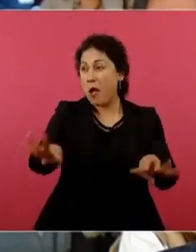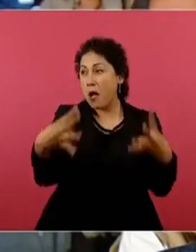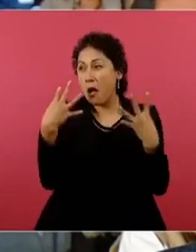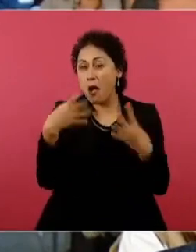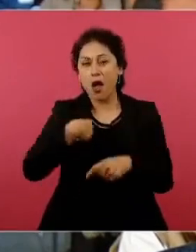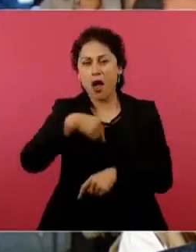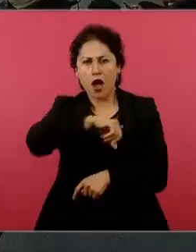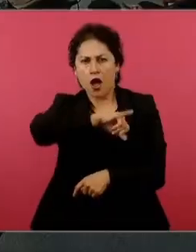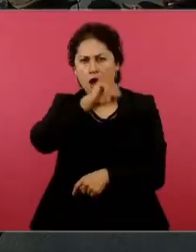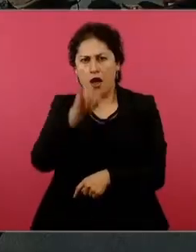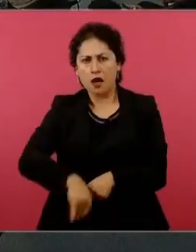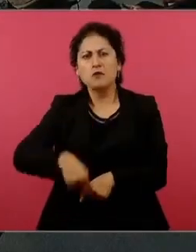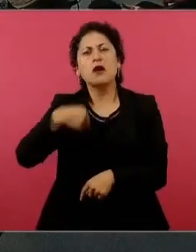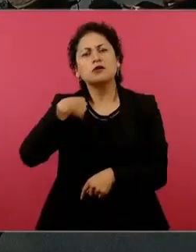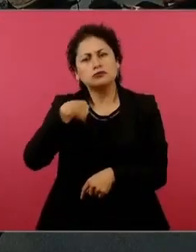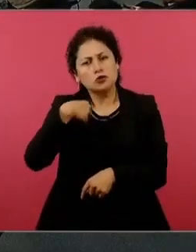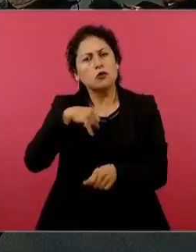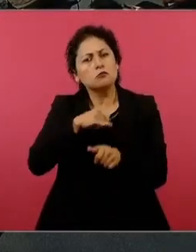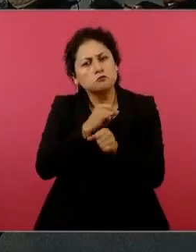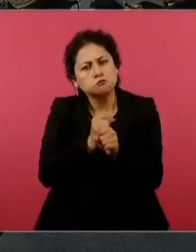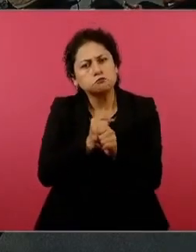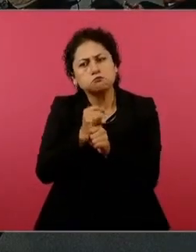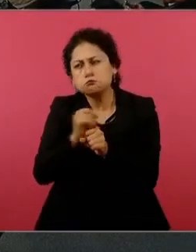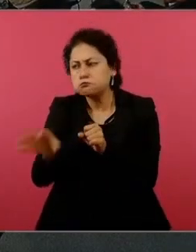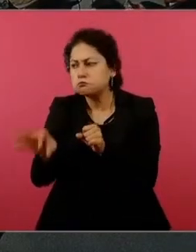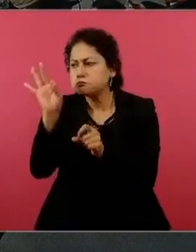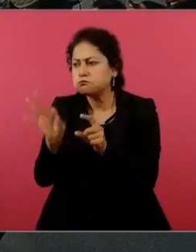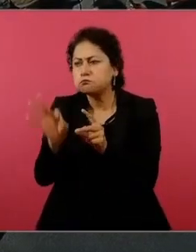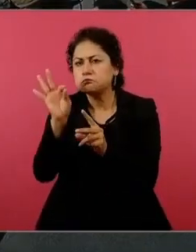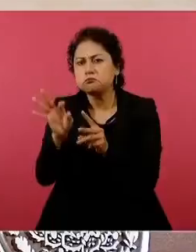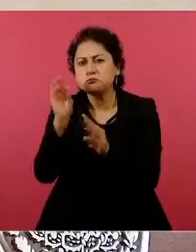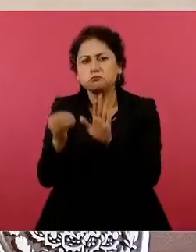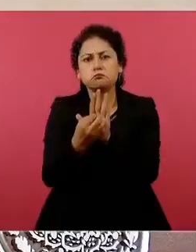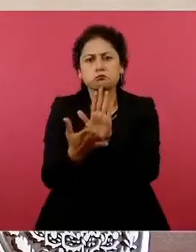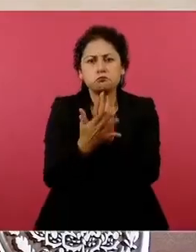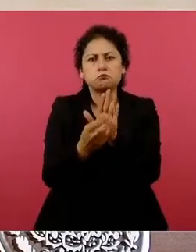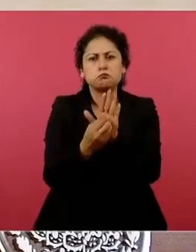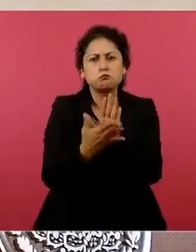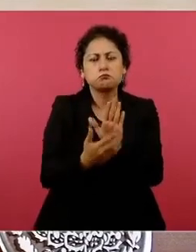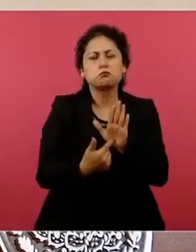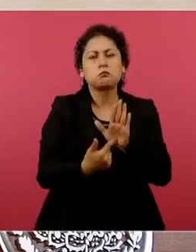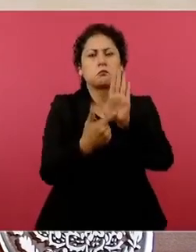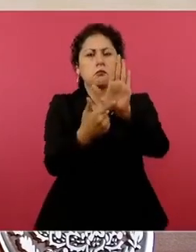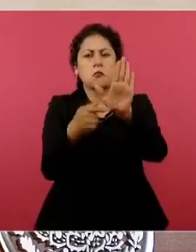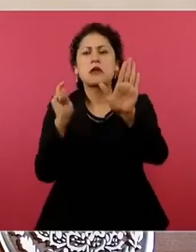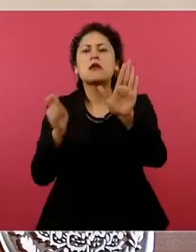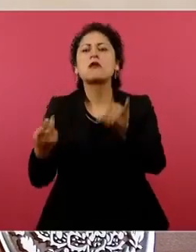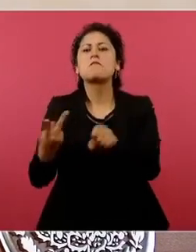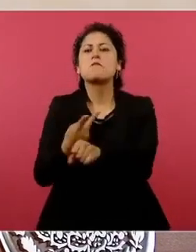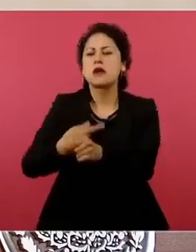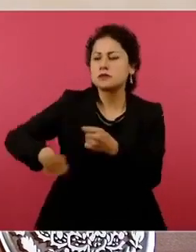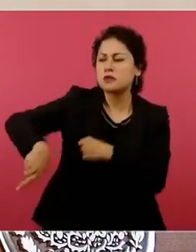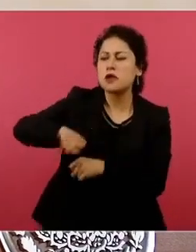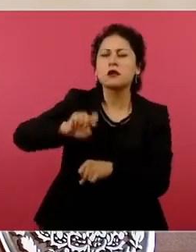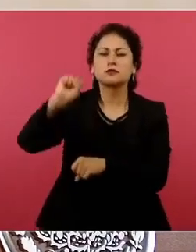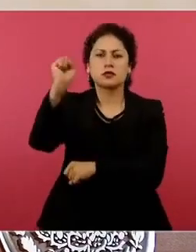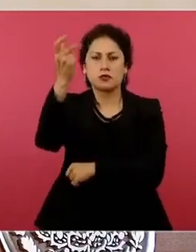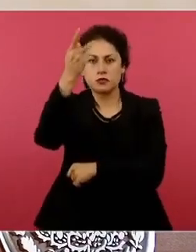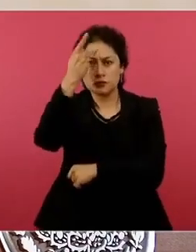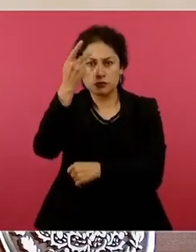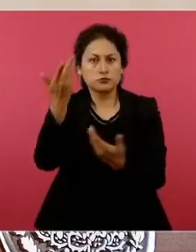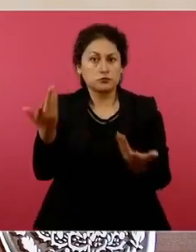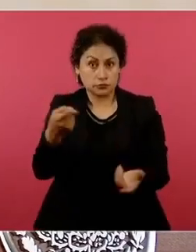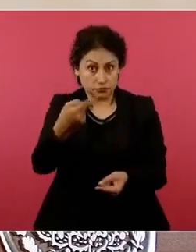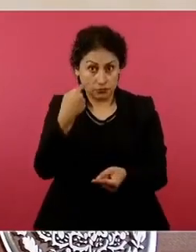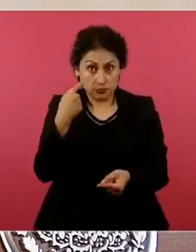cuestionando y poniendo en la agenda pública los temas que le duelen a San Luis Potosí. Si no, voltee a ver este fin de semana cuánta